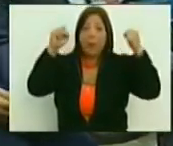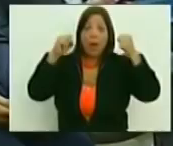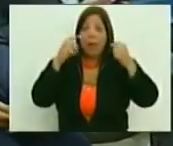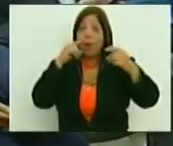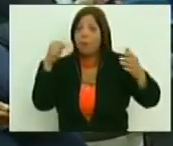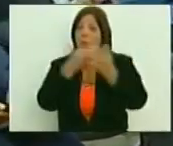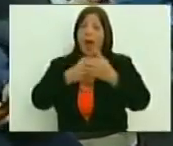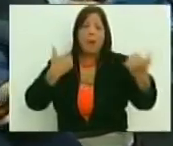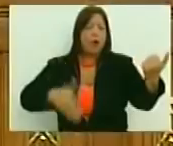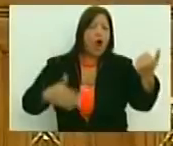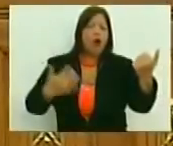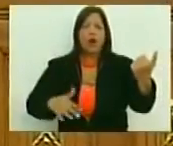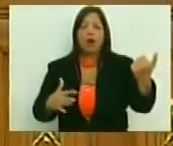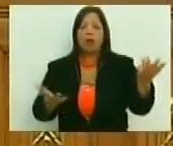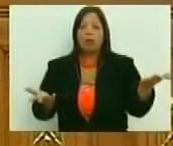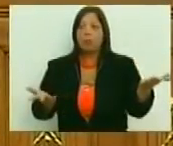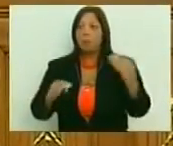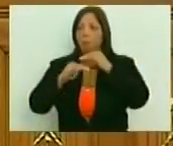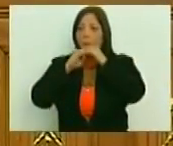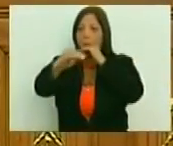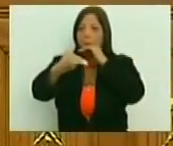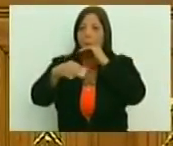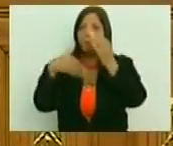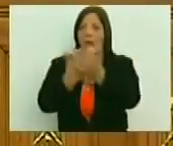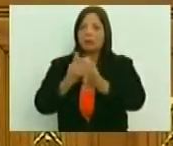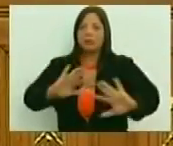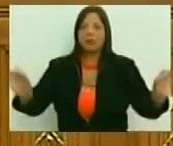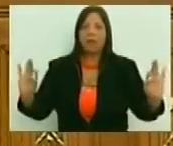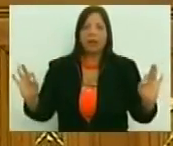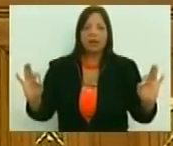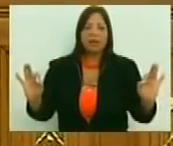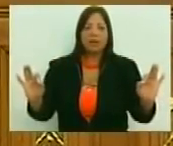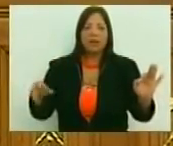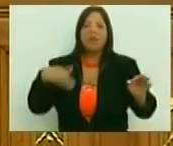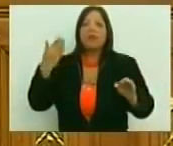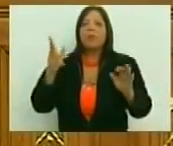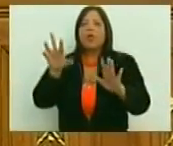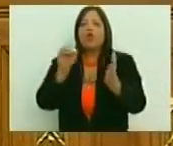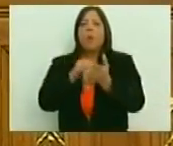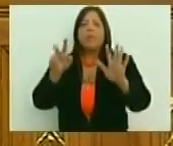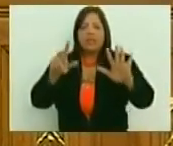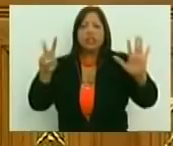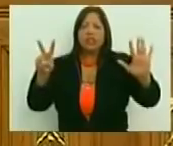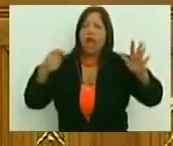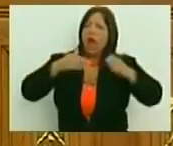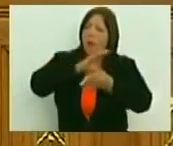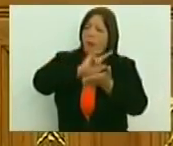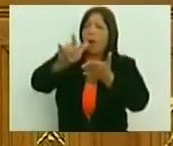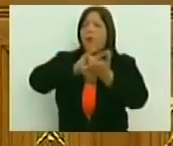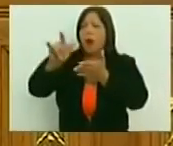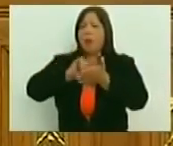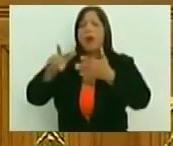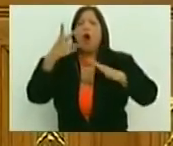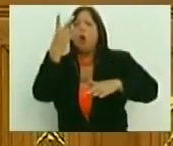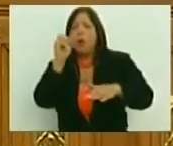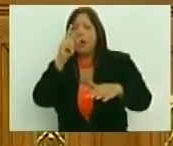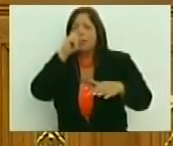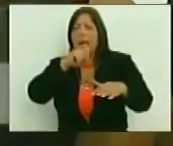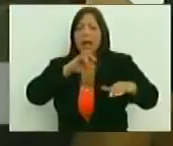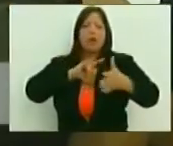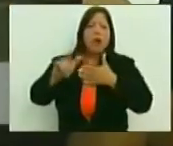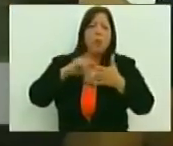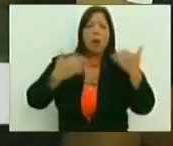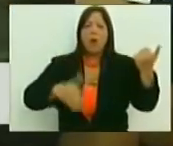estudios al rock nacional. Hasta ahí. Después llegó el 2016, vamos a hacer una gira de Paul Guilman porque cumple 40 años de